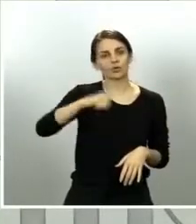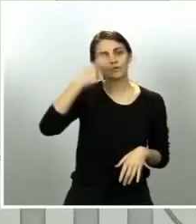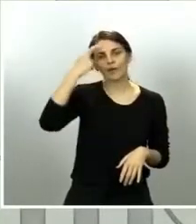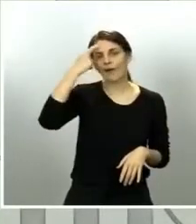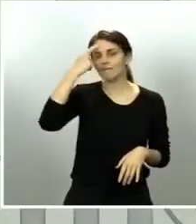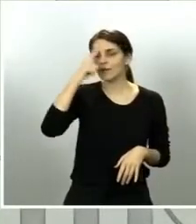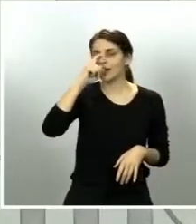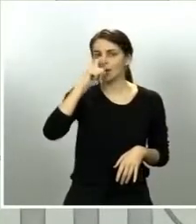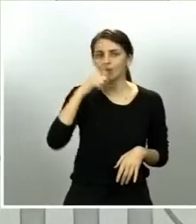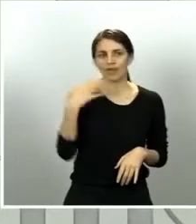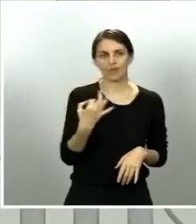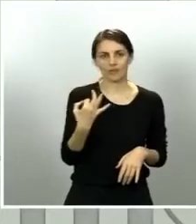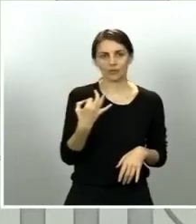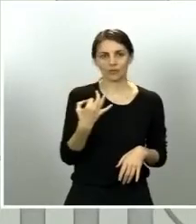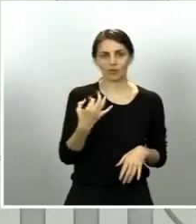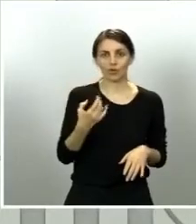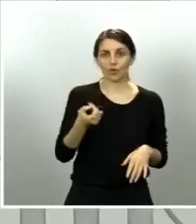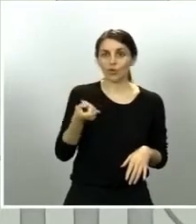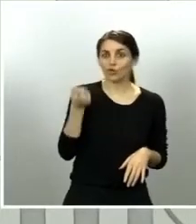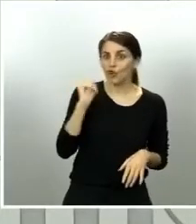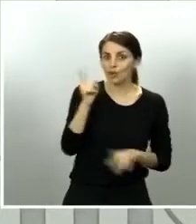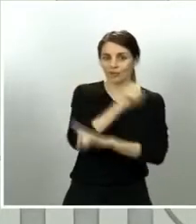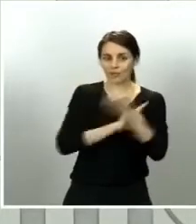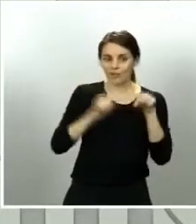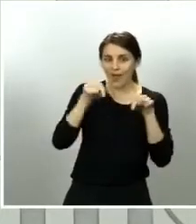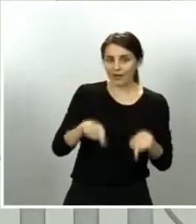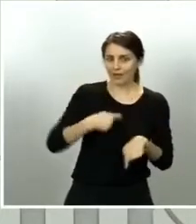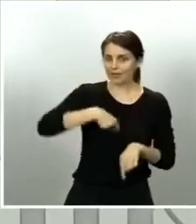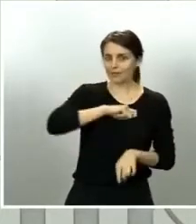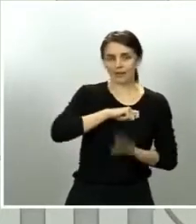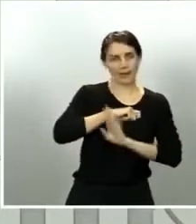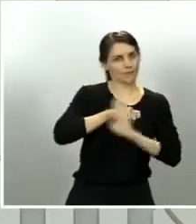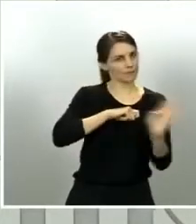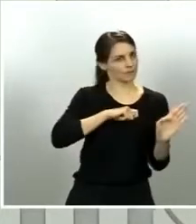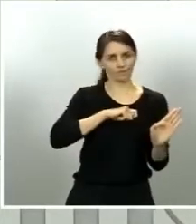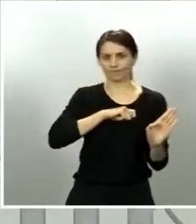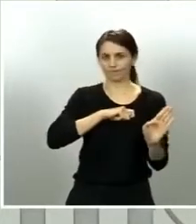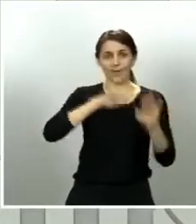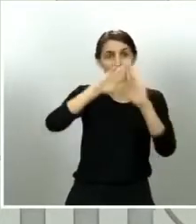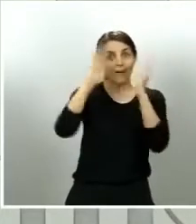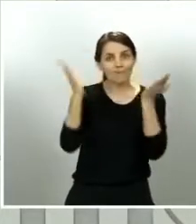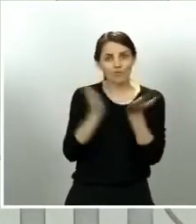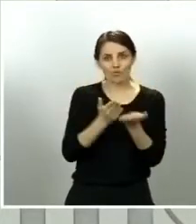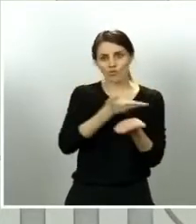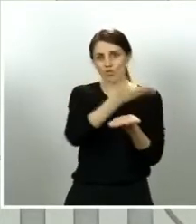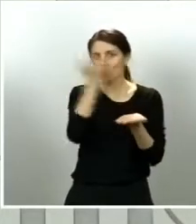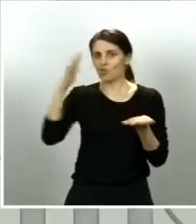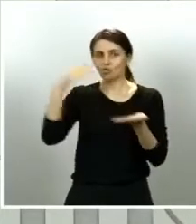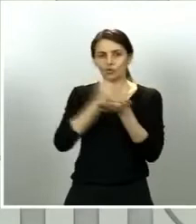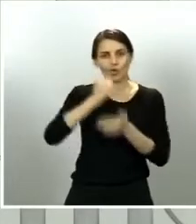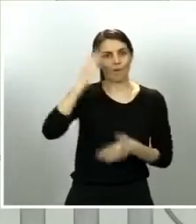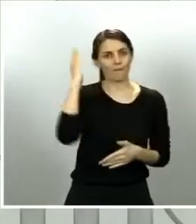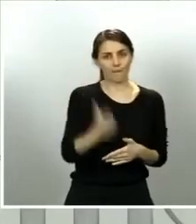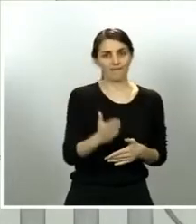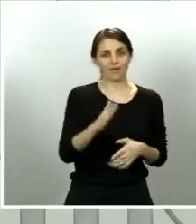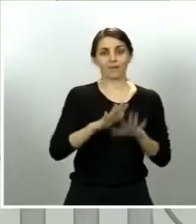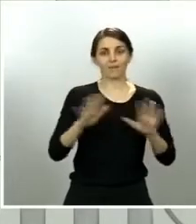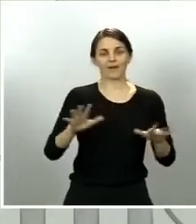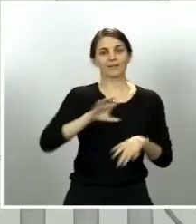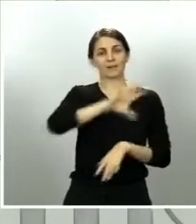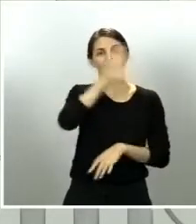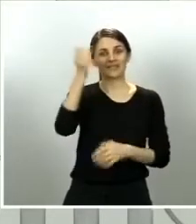problema global por eso es una pandemia y afecta a los cinco grandes países, economías con mayor tráfico de personas.